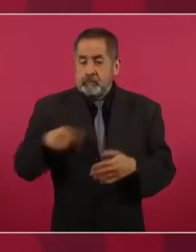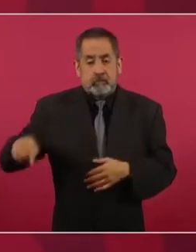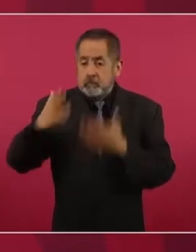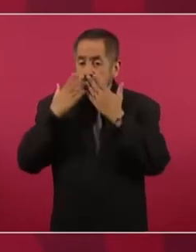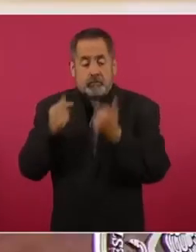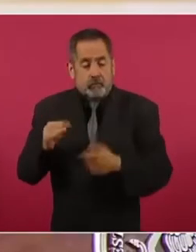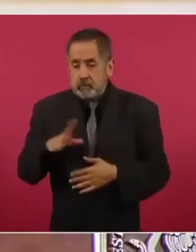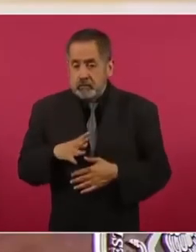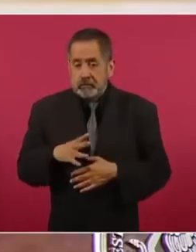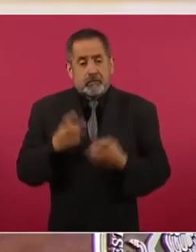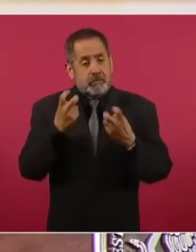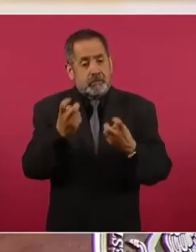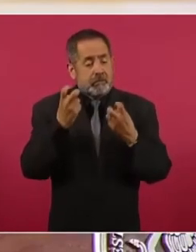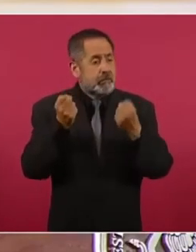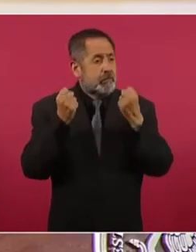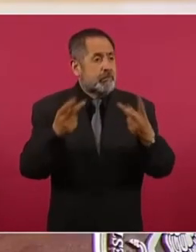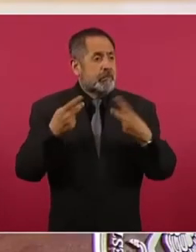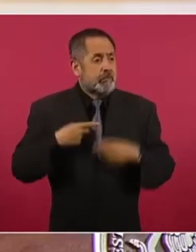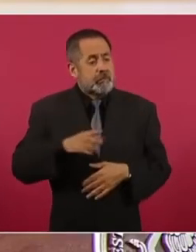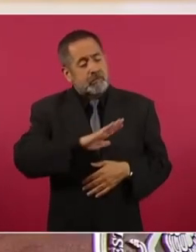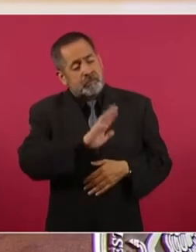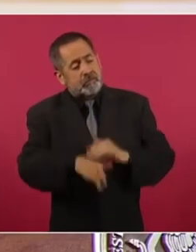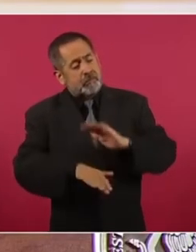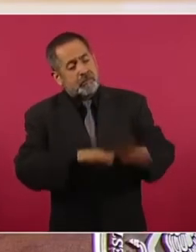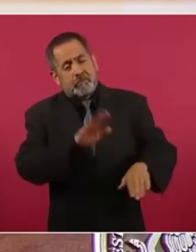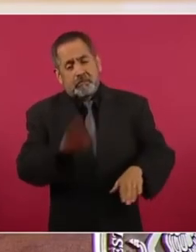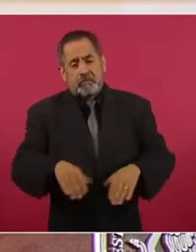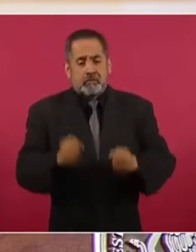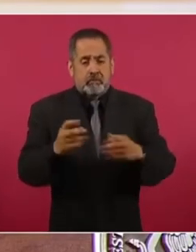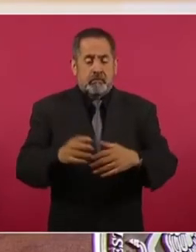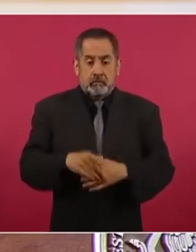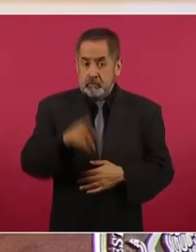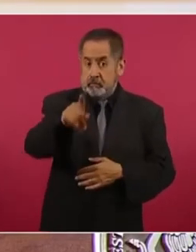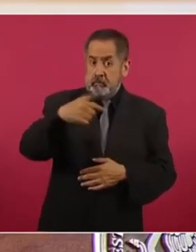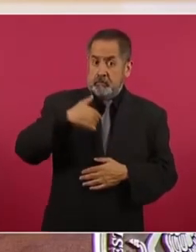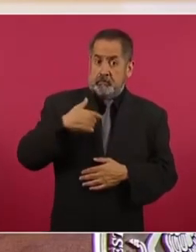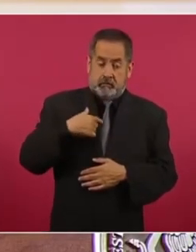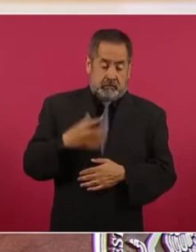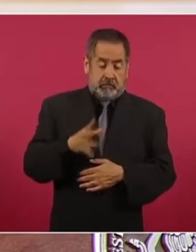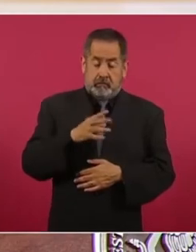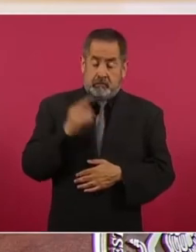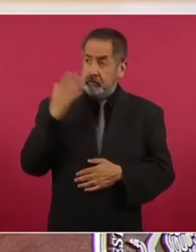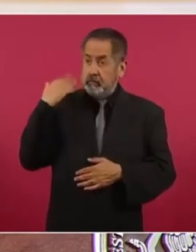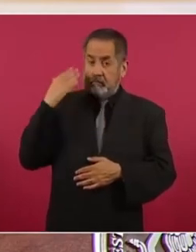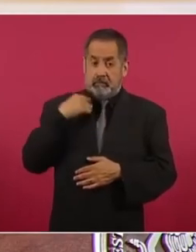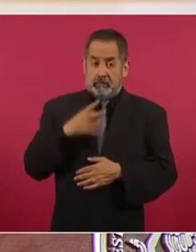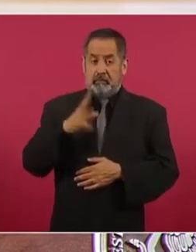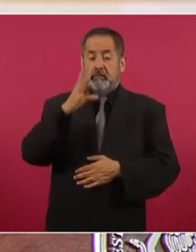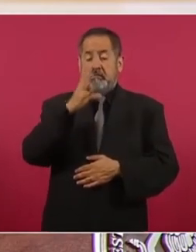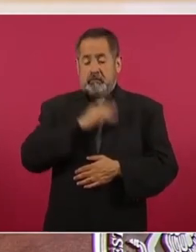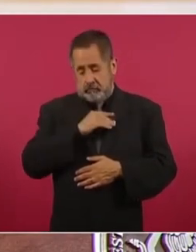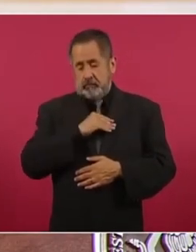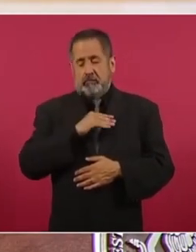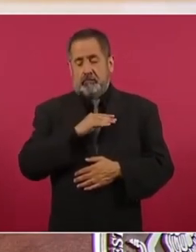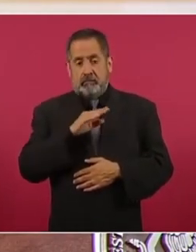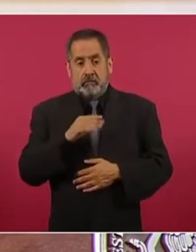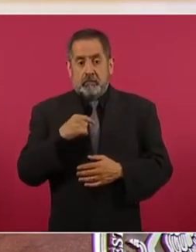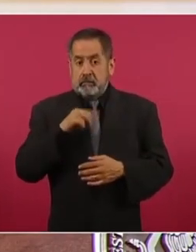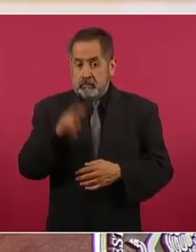Pues yo no quiero eso. A mí me dio un infarto y me salvé